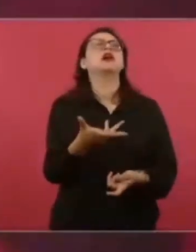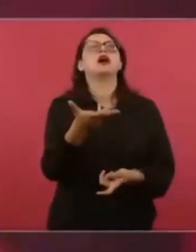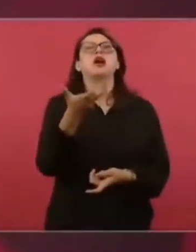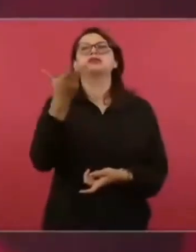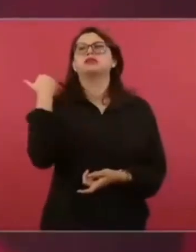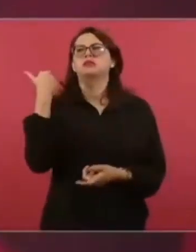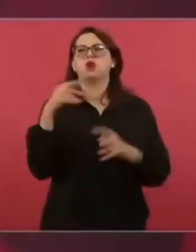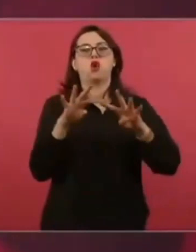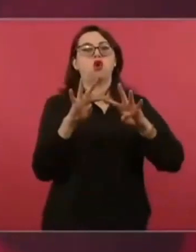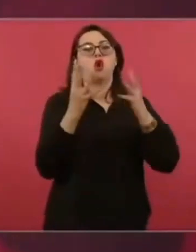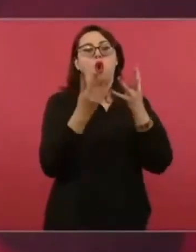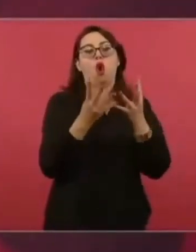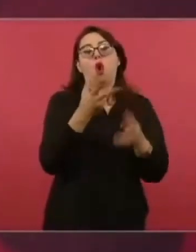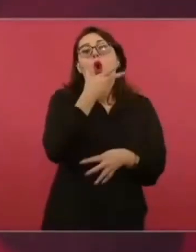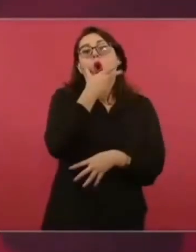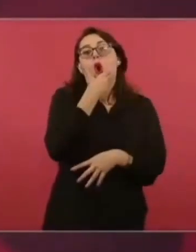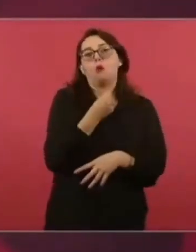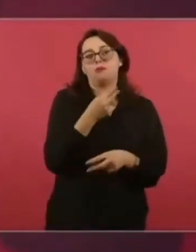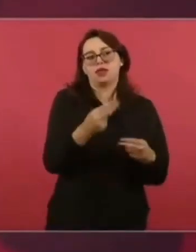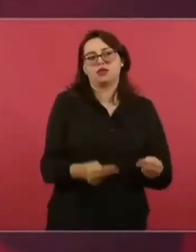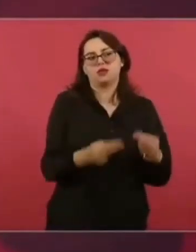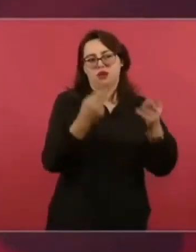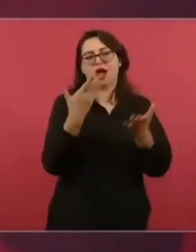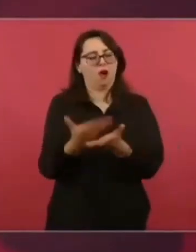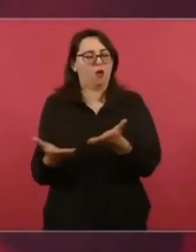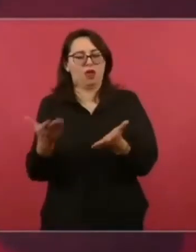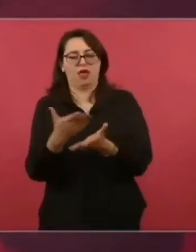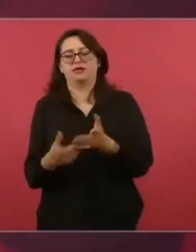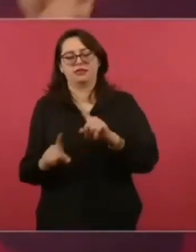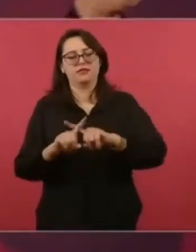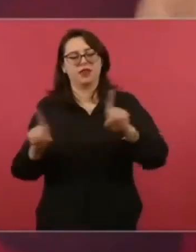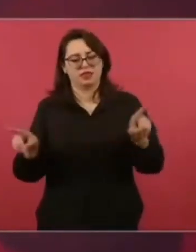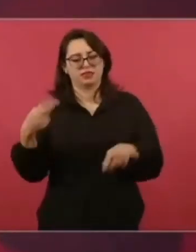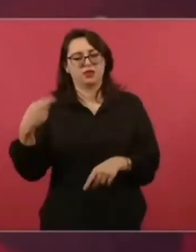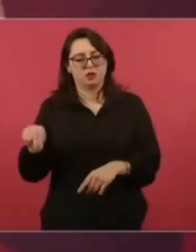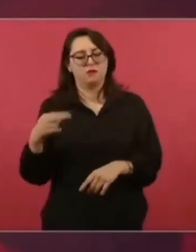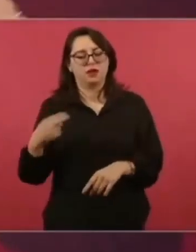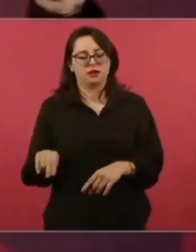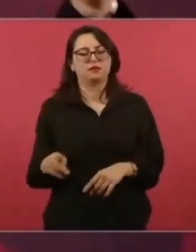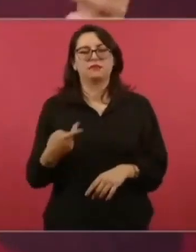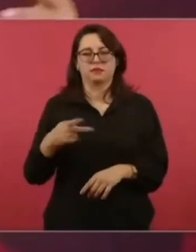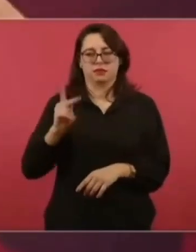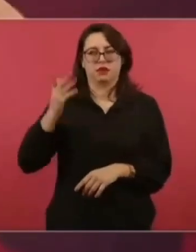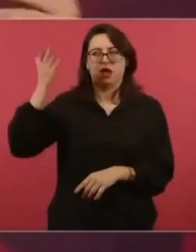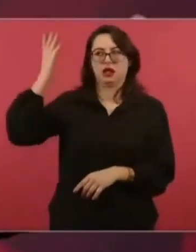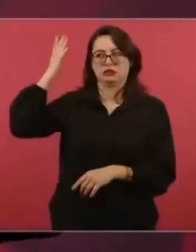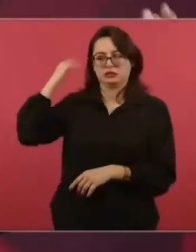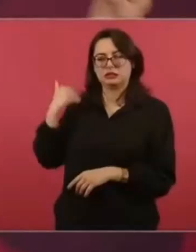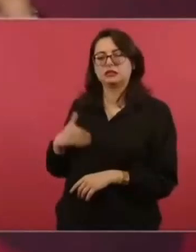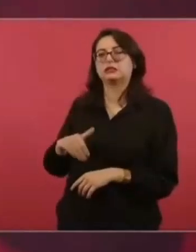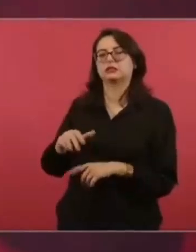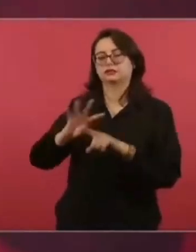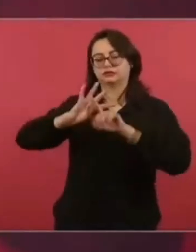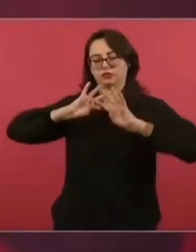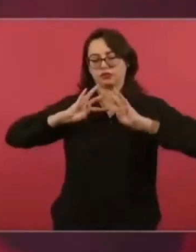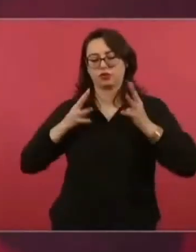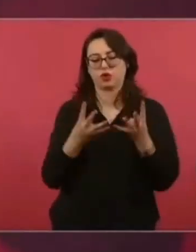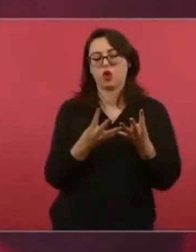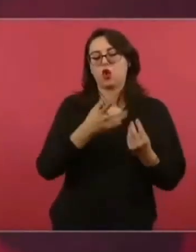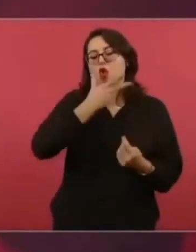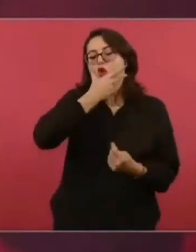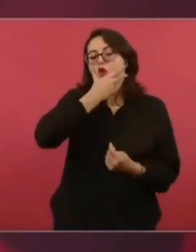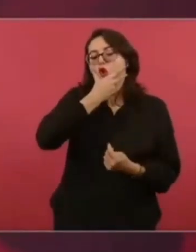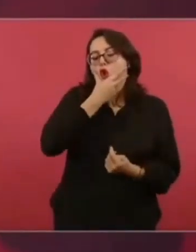es consejo mexicano de negocios. Algo así. Algo de ahí pasaba a ser